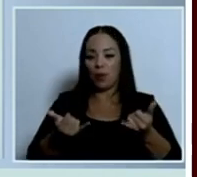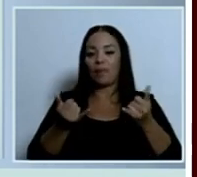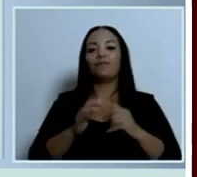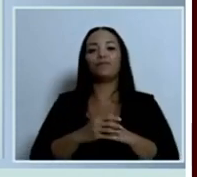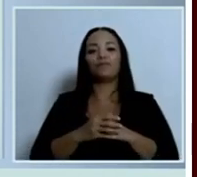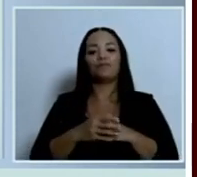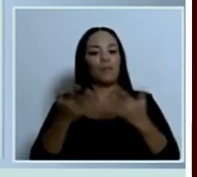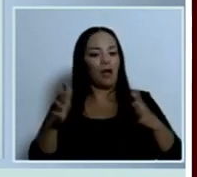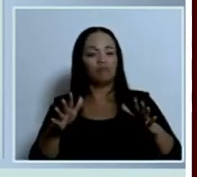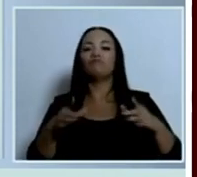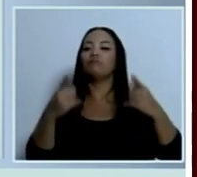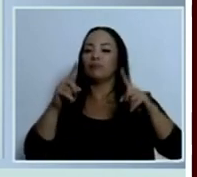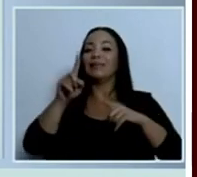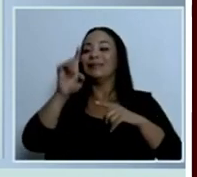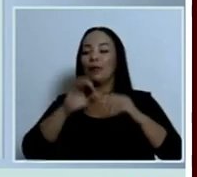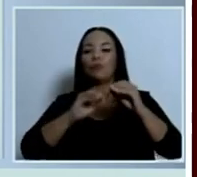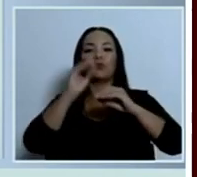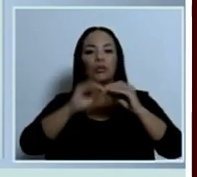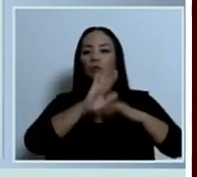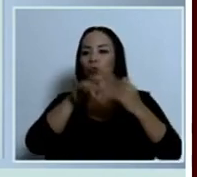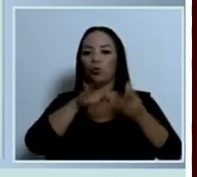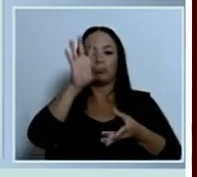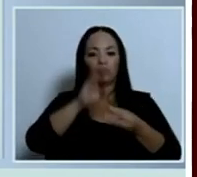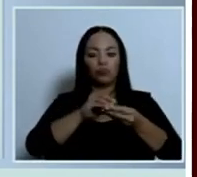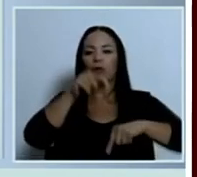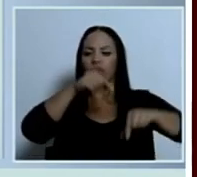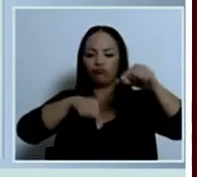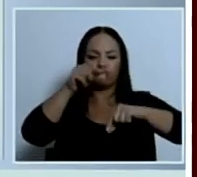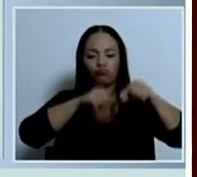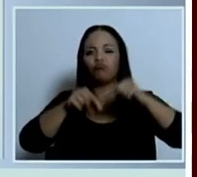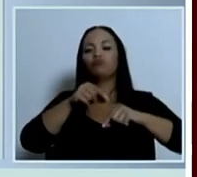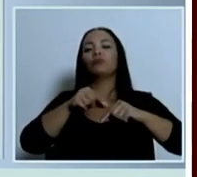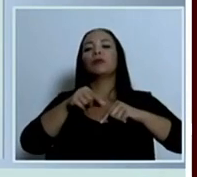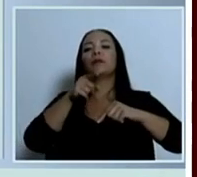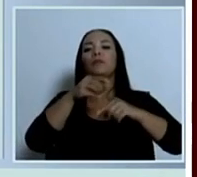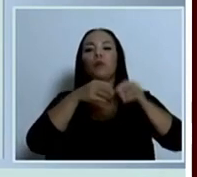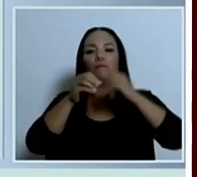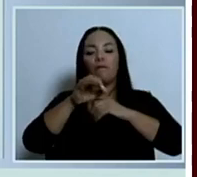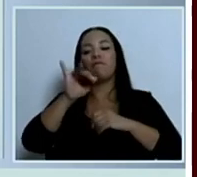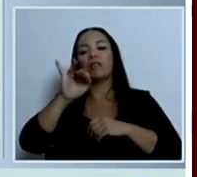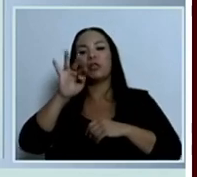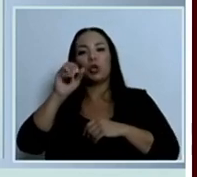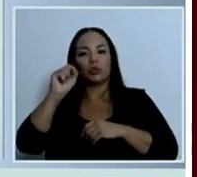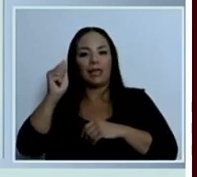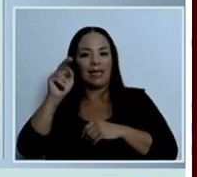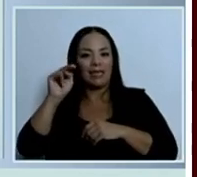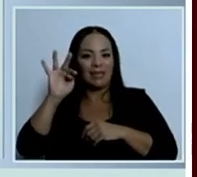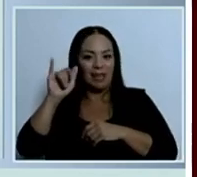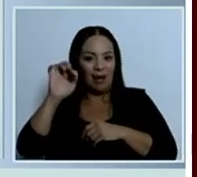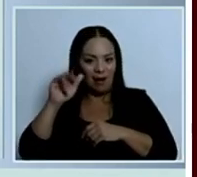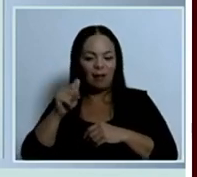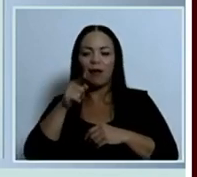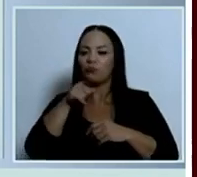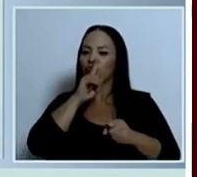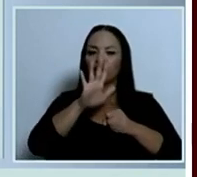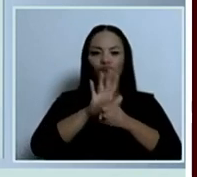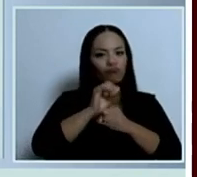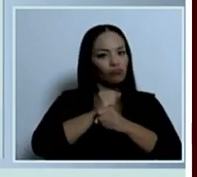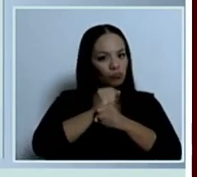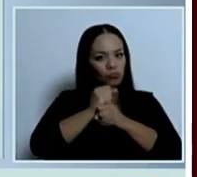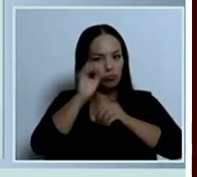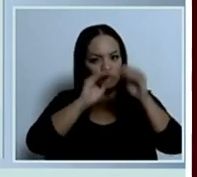fueron analizados por los técnicos del Servicio Fitosanitario del Estado, quienes han mostrado un compromiso bastante importante con esto. Hay uno que todavía